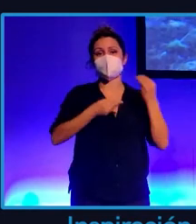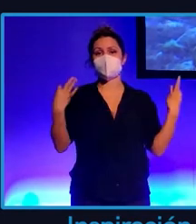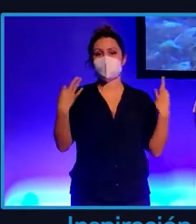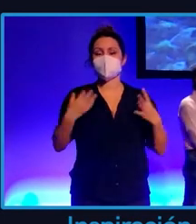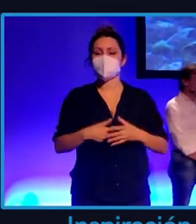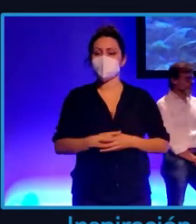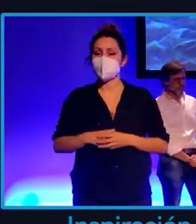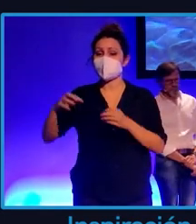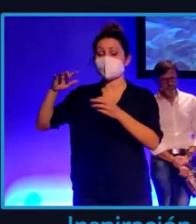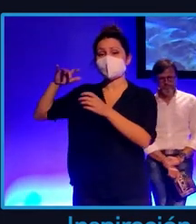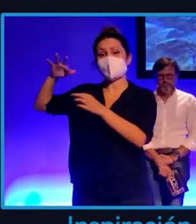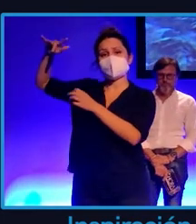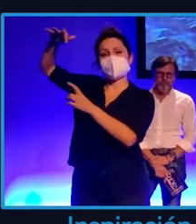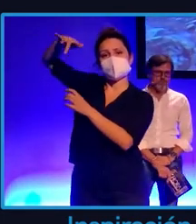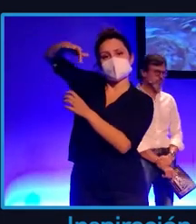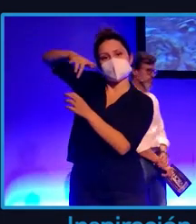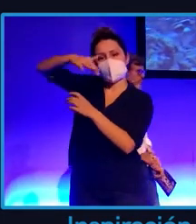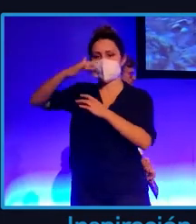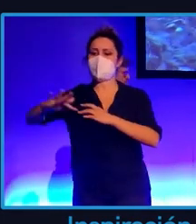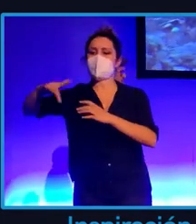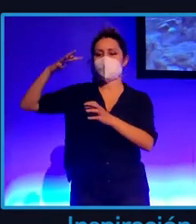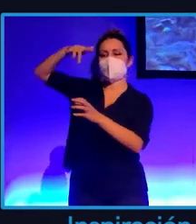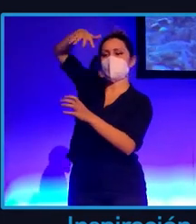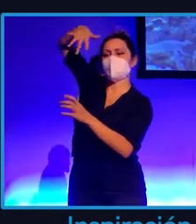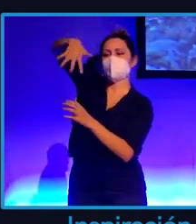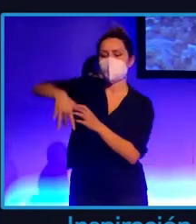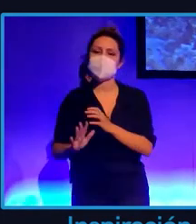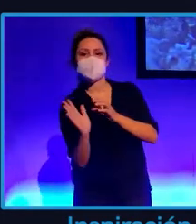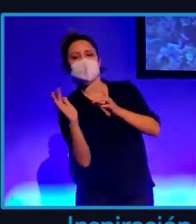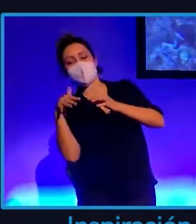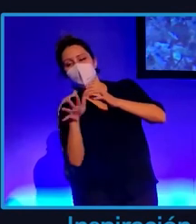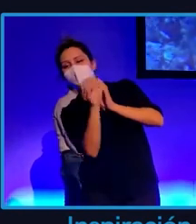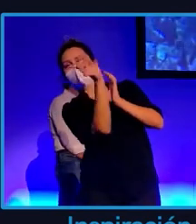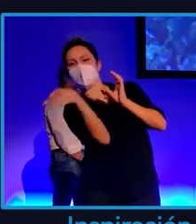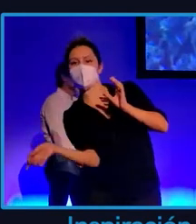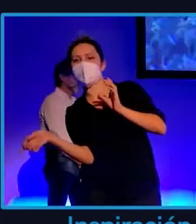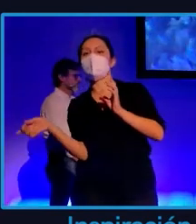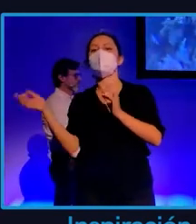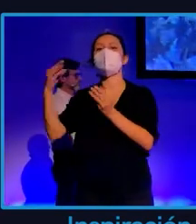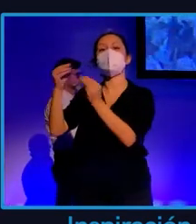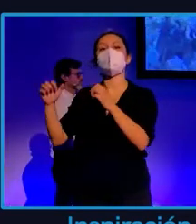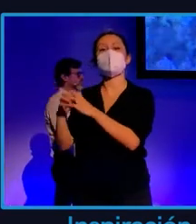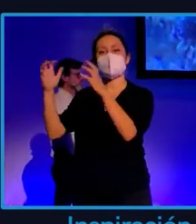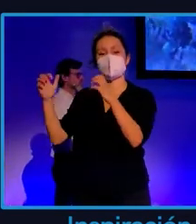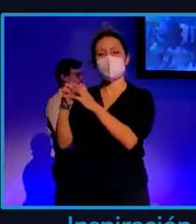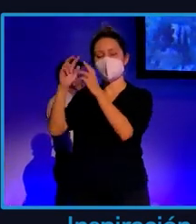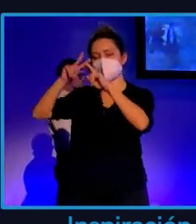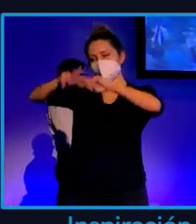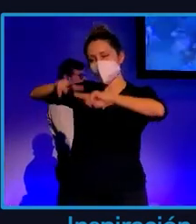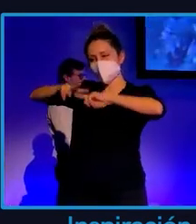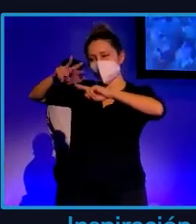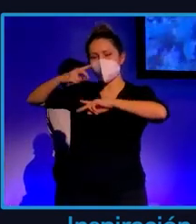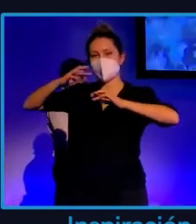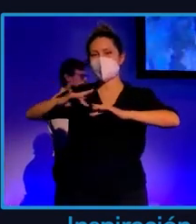llegado hasta el mar. Estamos en la costa oeste de La Palma. Ya se está analizando cómo afecta al ecosistema